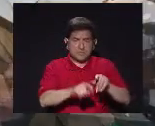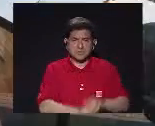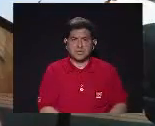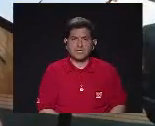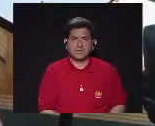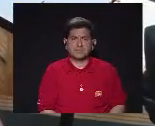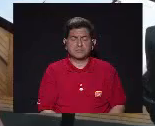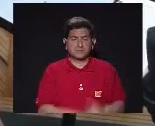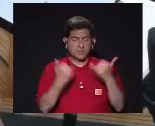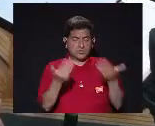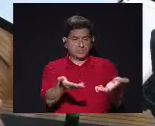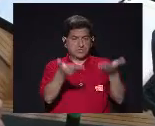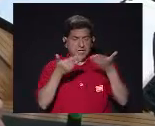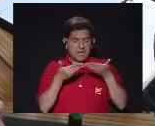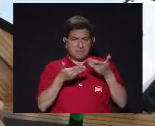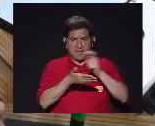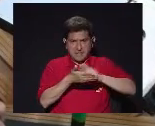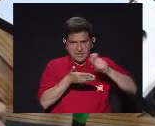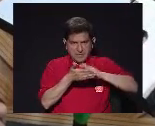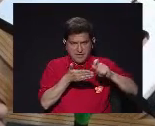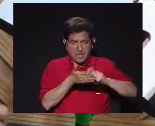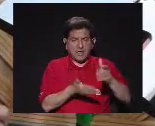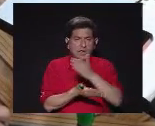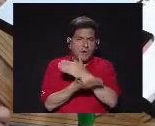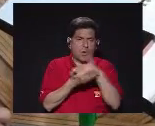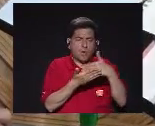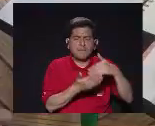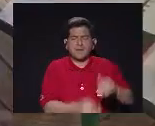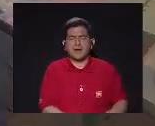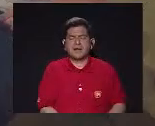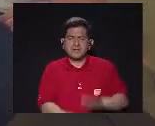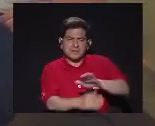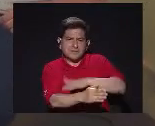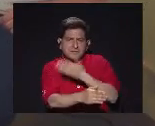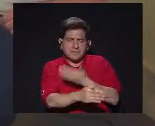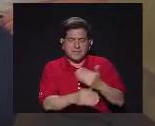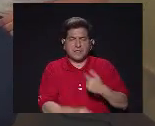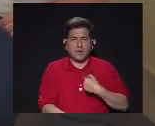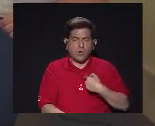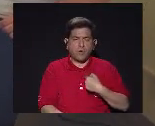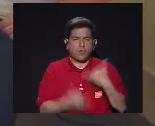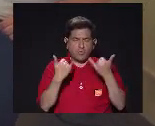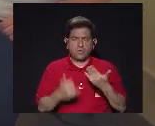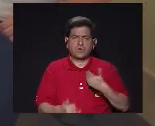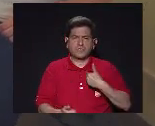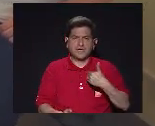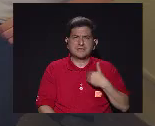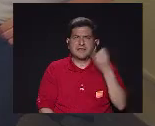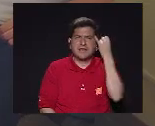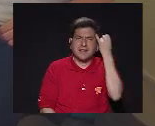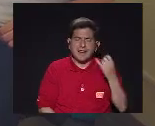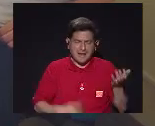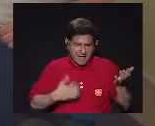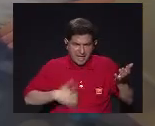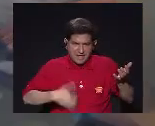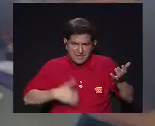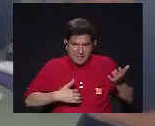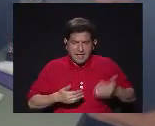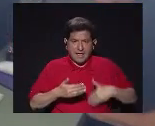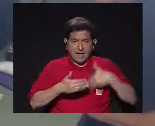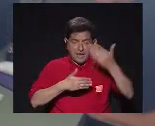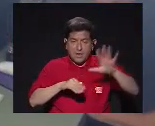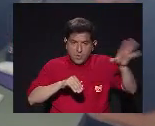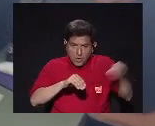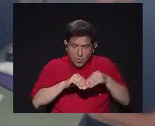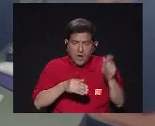Que alguien Ya le dé a uno la letra O que le dé un pedacito De la melodía O que le dé la guitarra Y uno pone la letra Entonces ese trabajo en conjunto Me parece